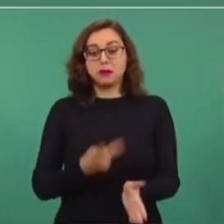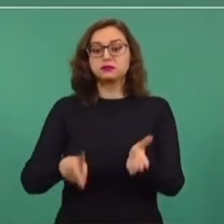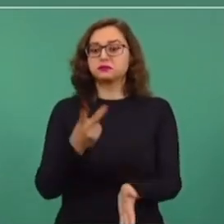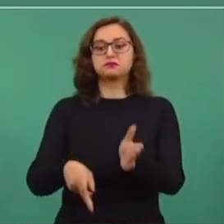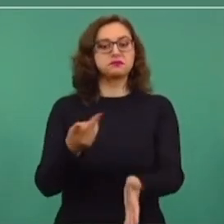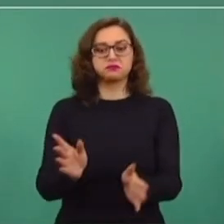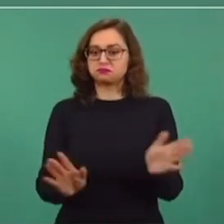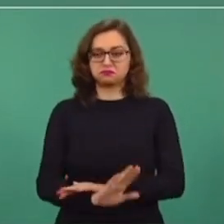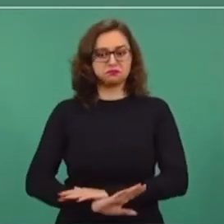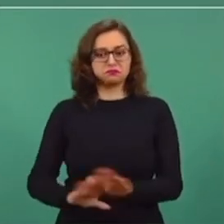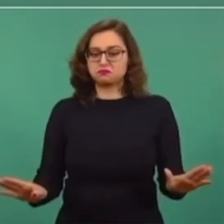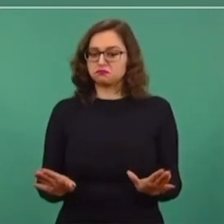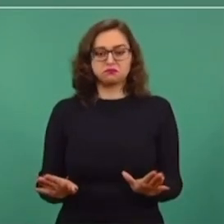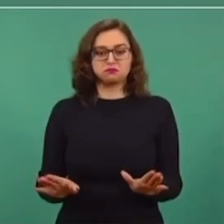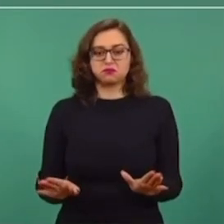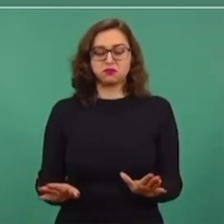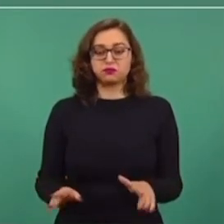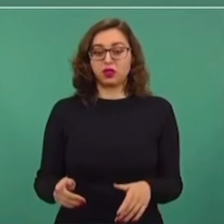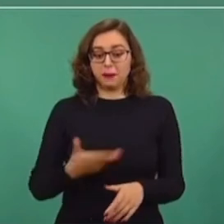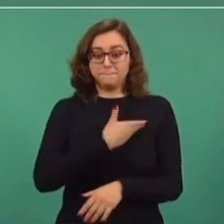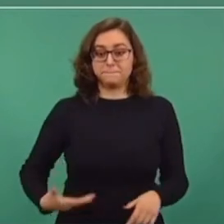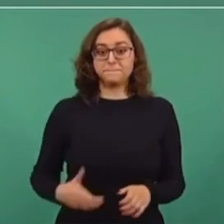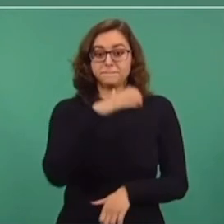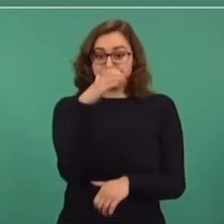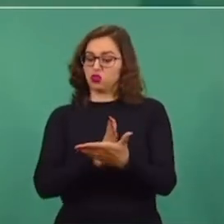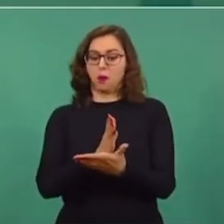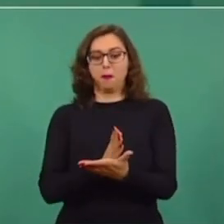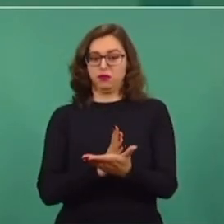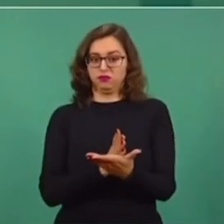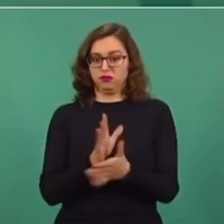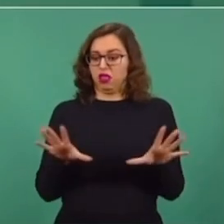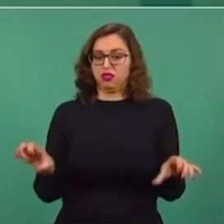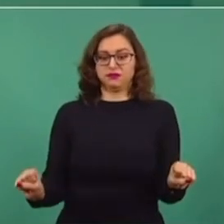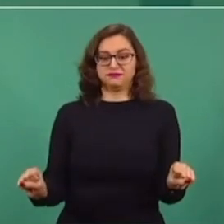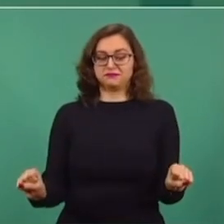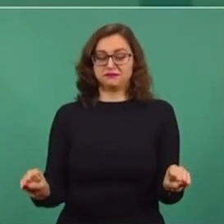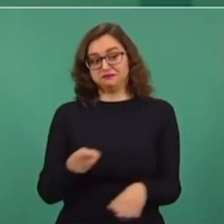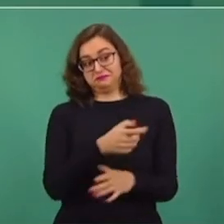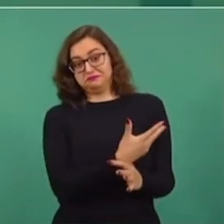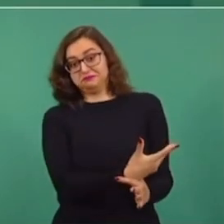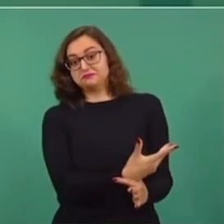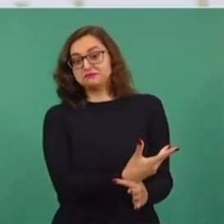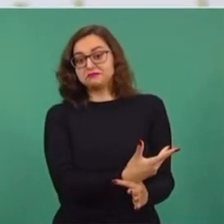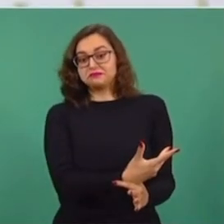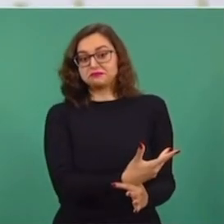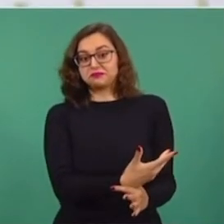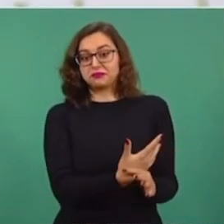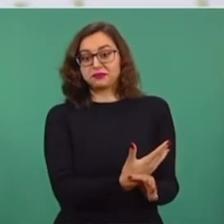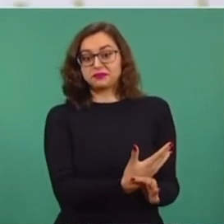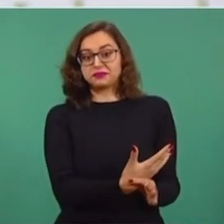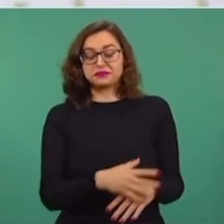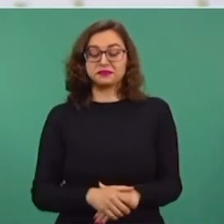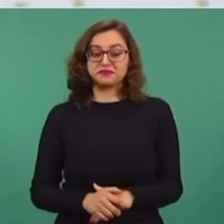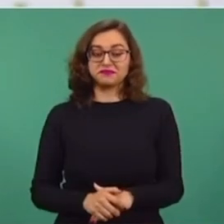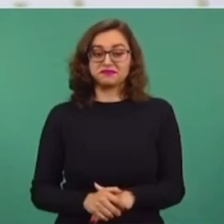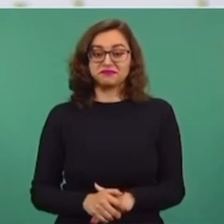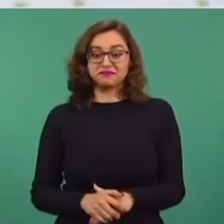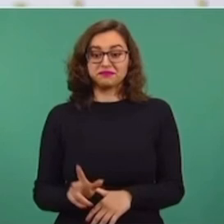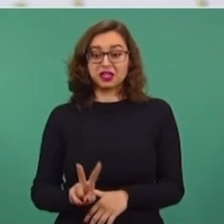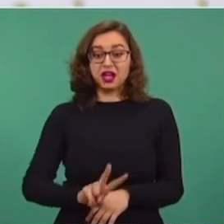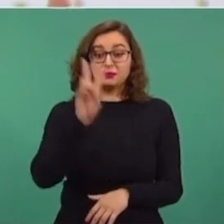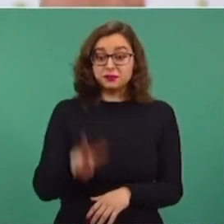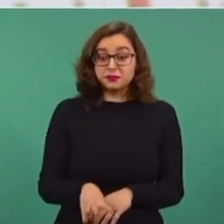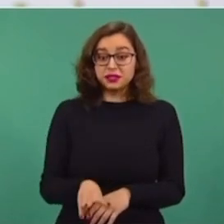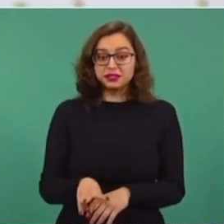Voy a publicar saliendo a los tres años. La verdad que los que están